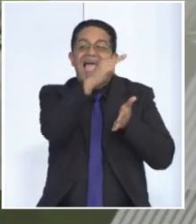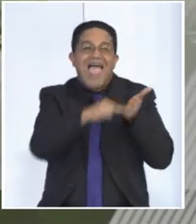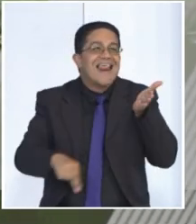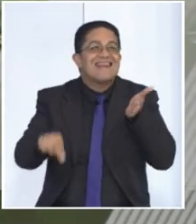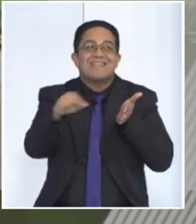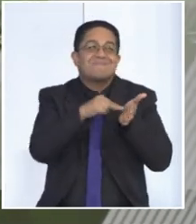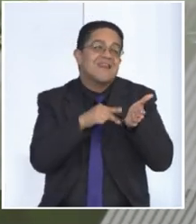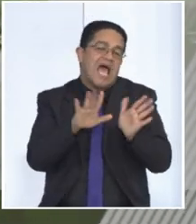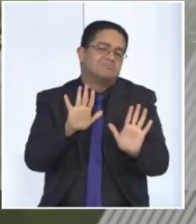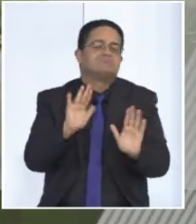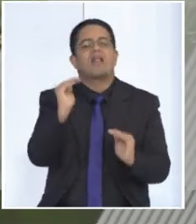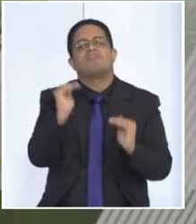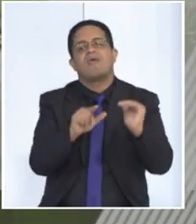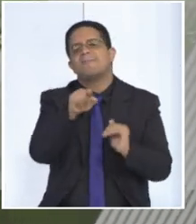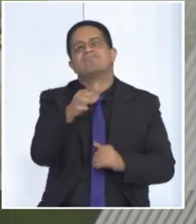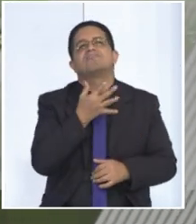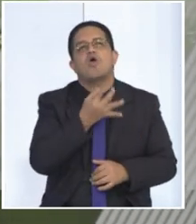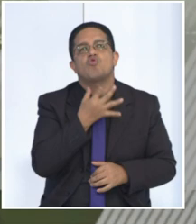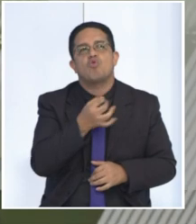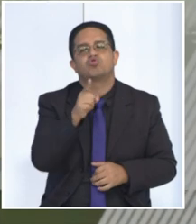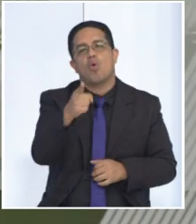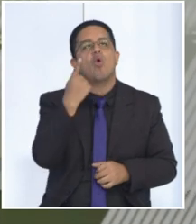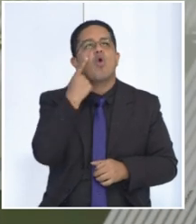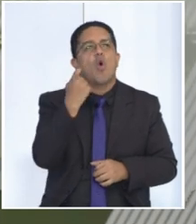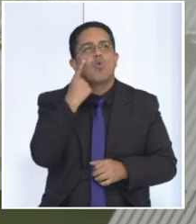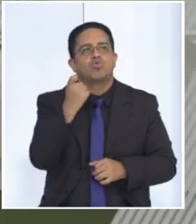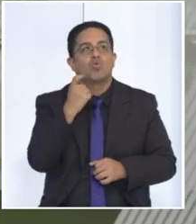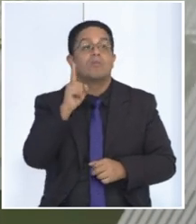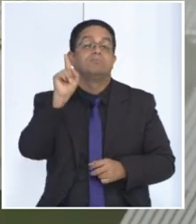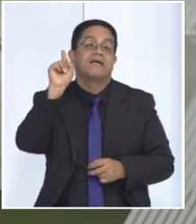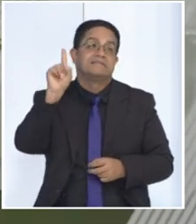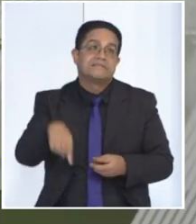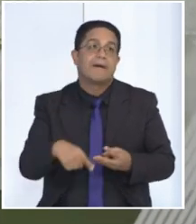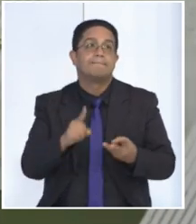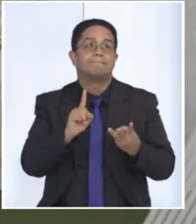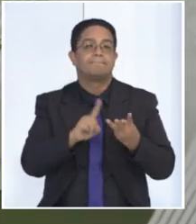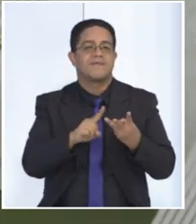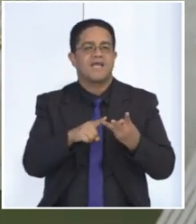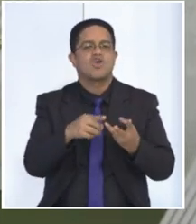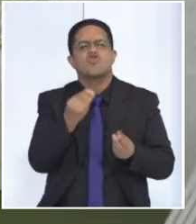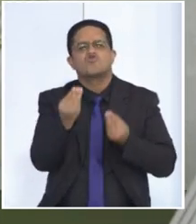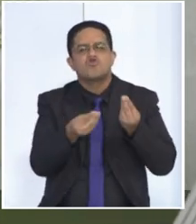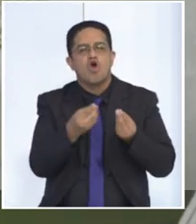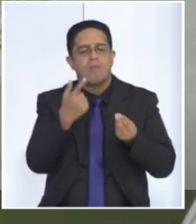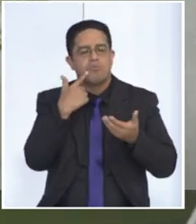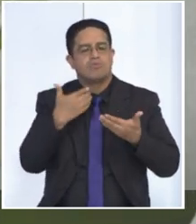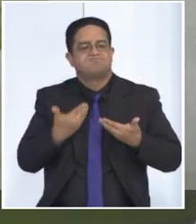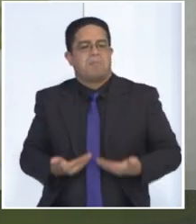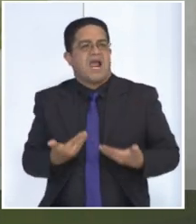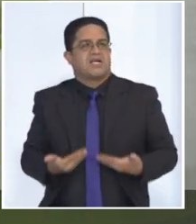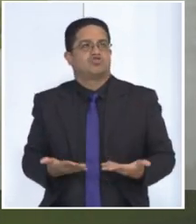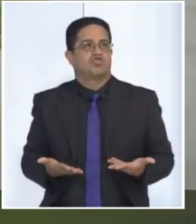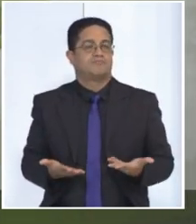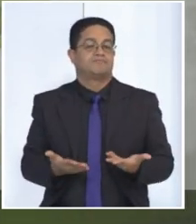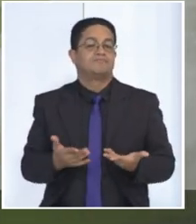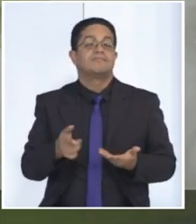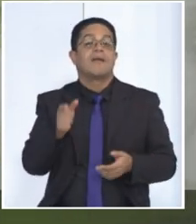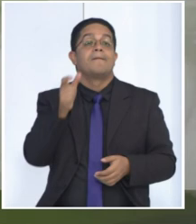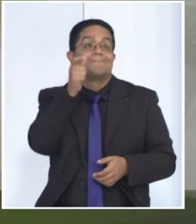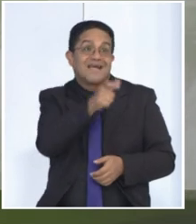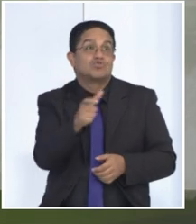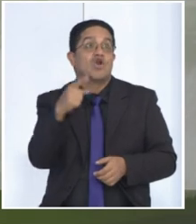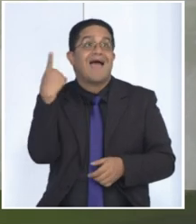depender de tu gusto, de tu preferencia, de tus hábitos, y por supuesto también de tus metas calóricas y de tu salud. Se sabe que paciente diabético